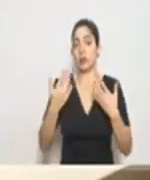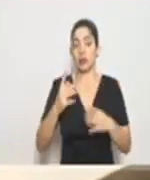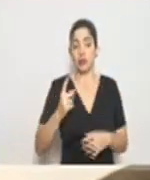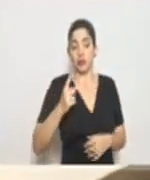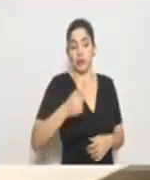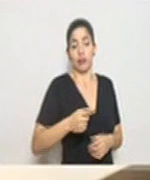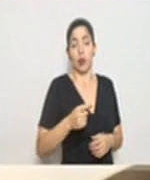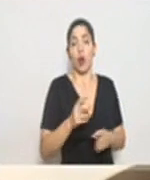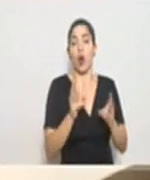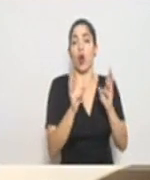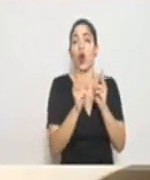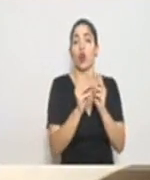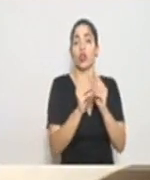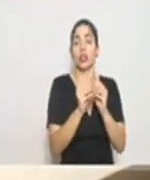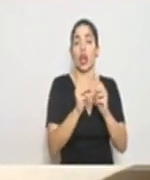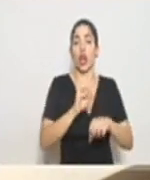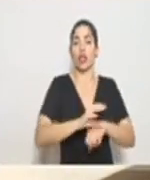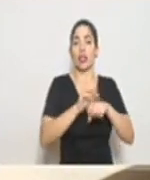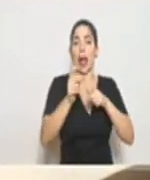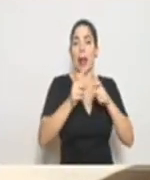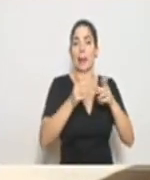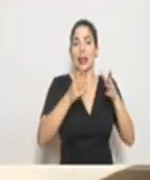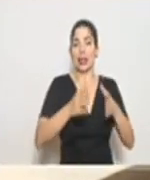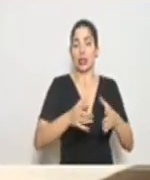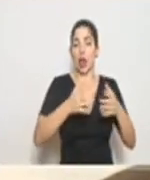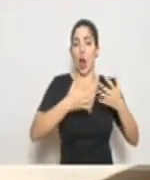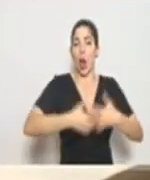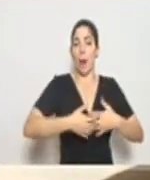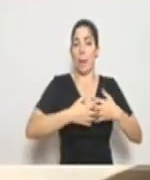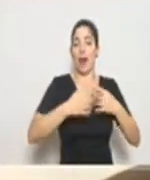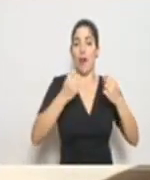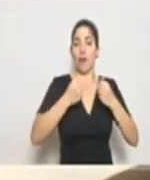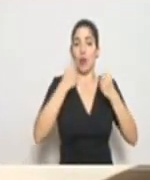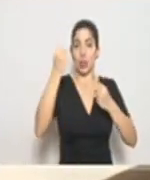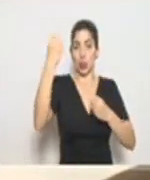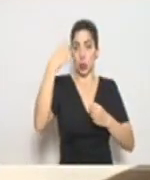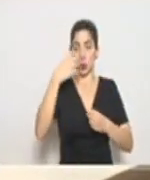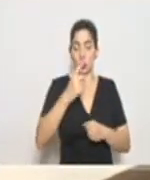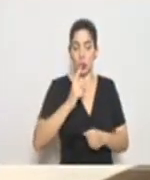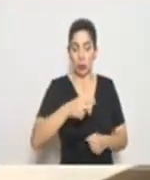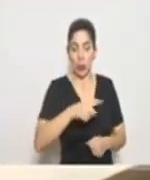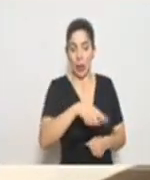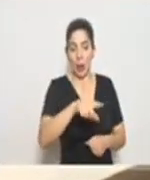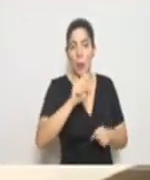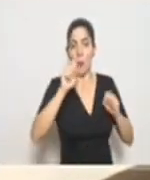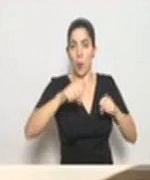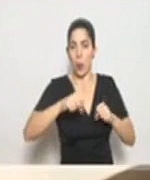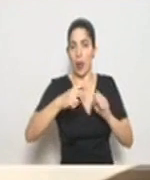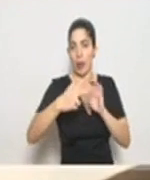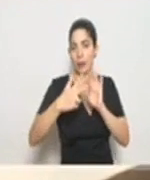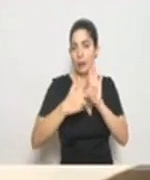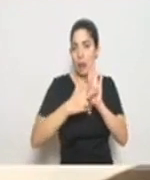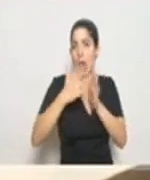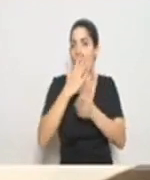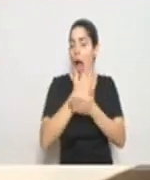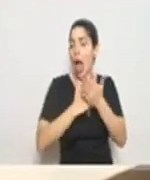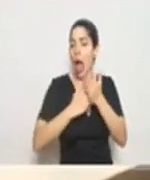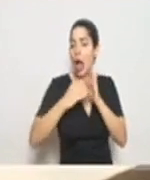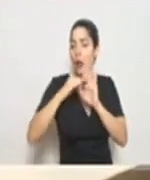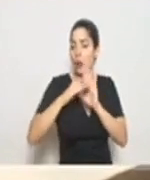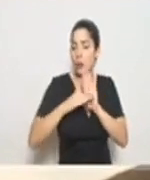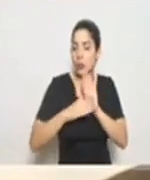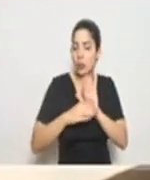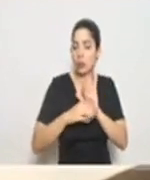al Consejo de Administración de la Compañía Nacional de Fuerza y Luz para que ellos también puedan aprobar una medida en estas